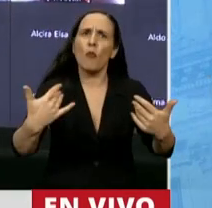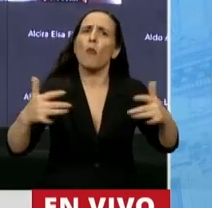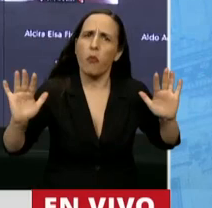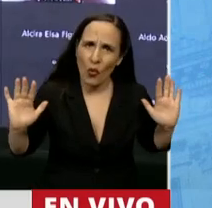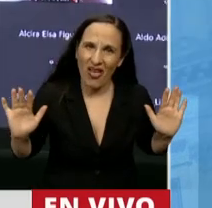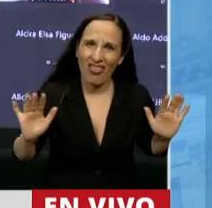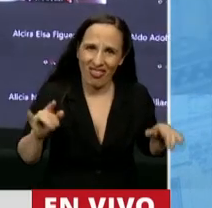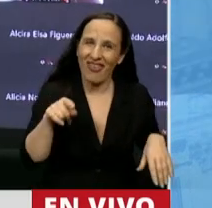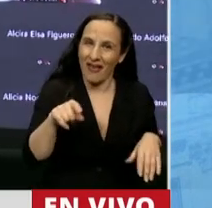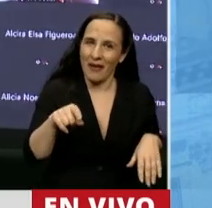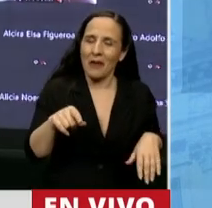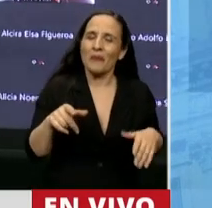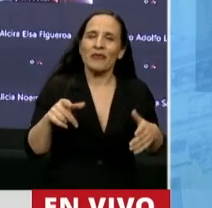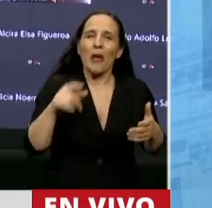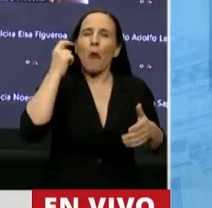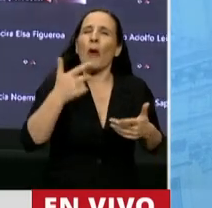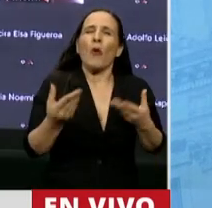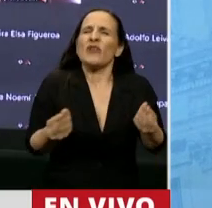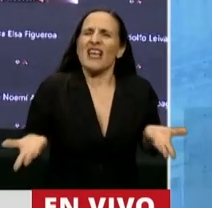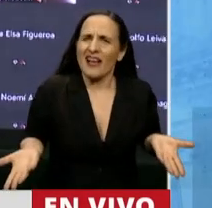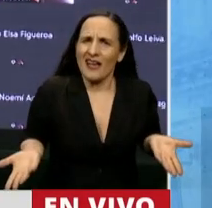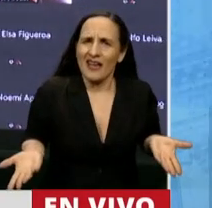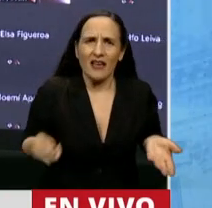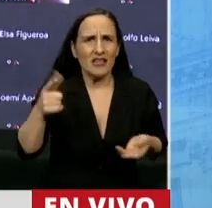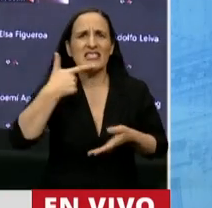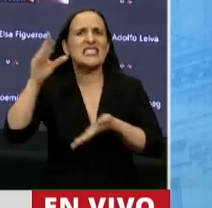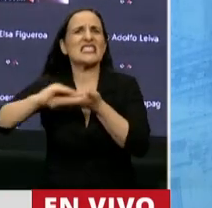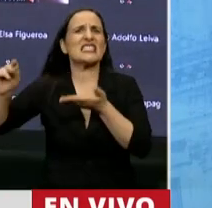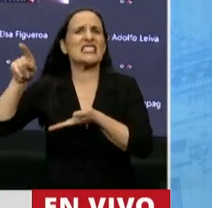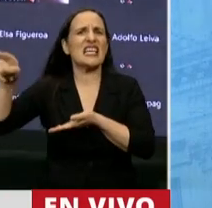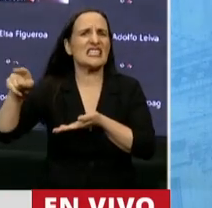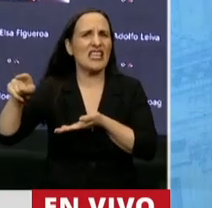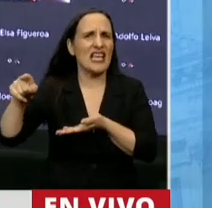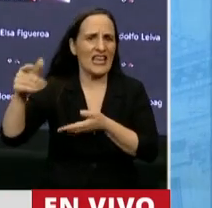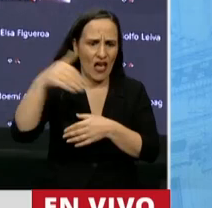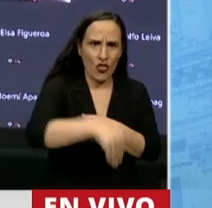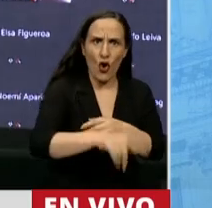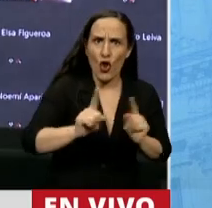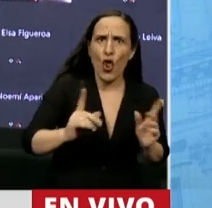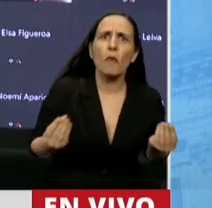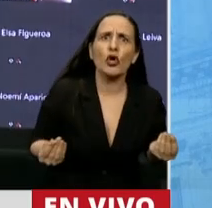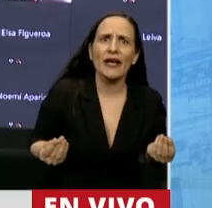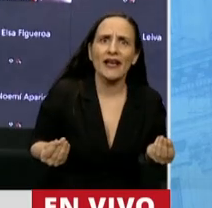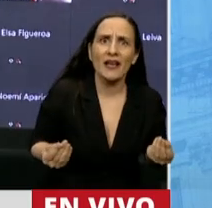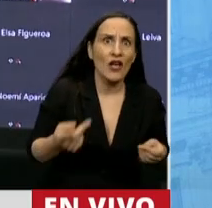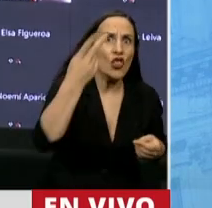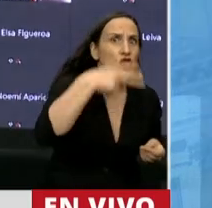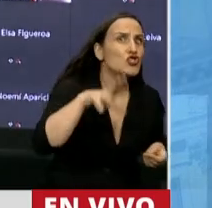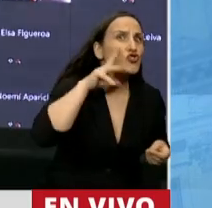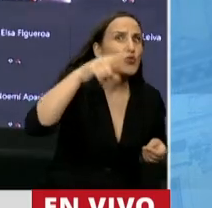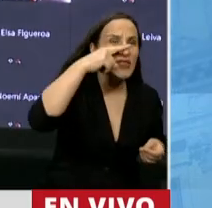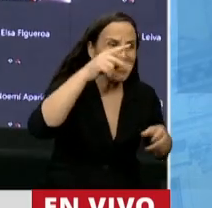verdadera vergüenza. ¿Cuál es el motivo por el cual el Senado no sesiona en este recinto? Hay 257